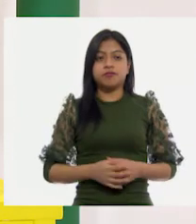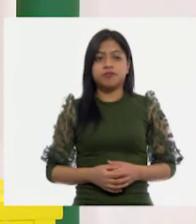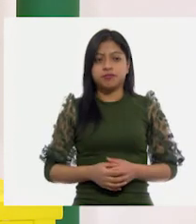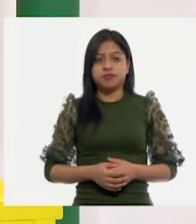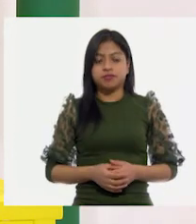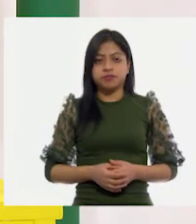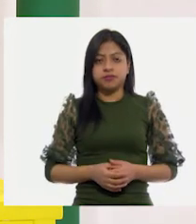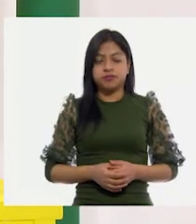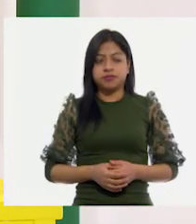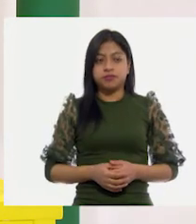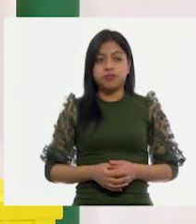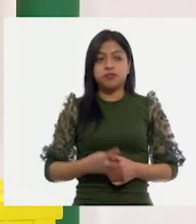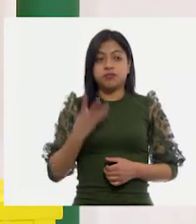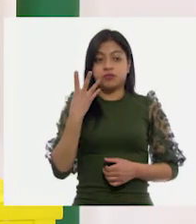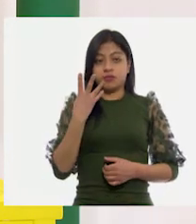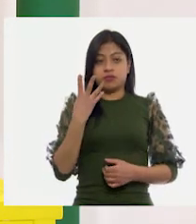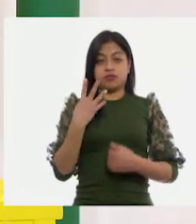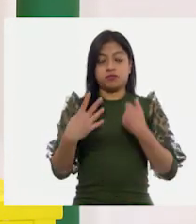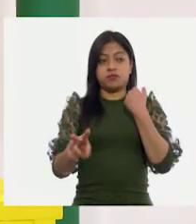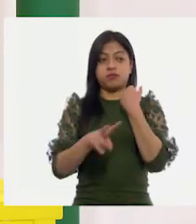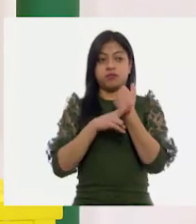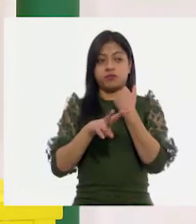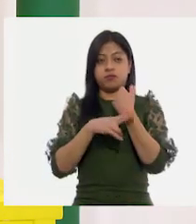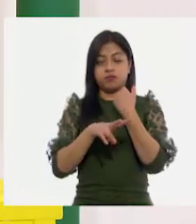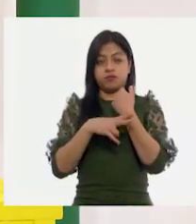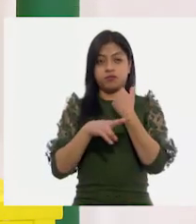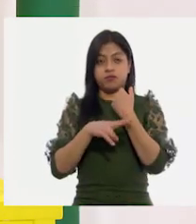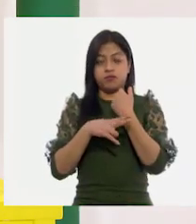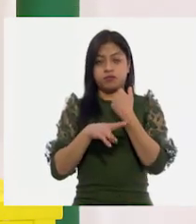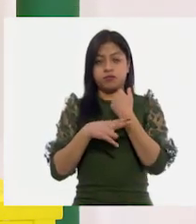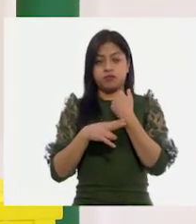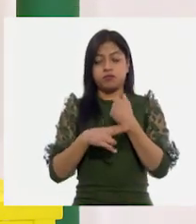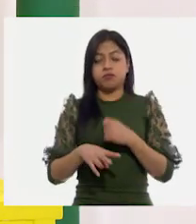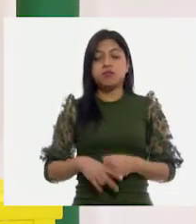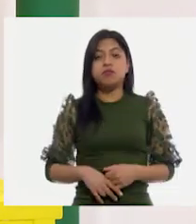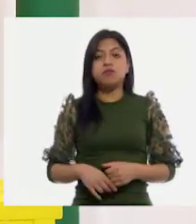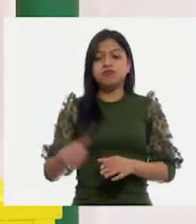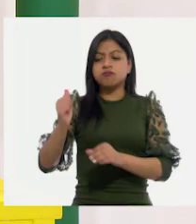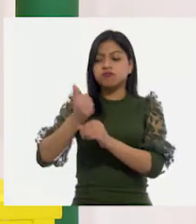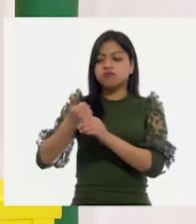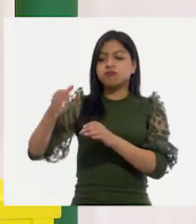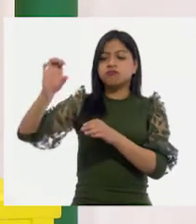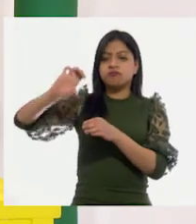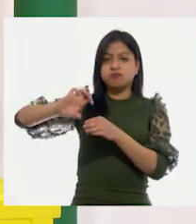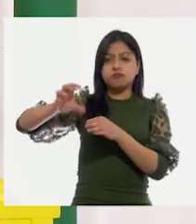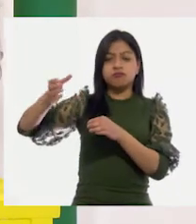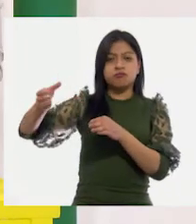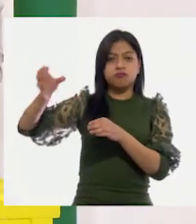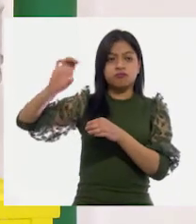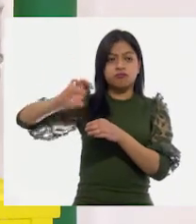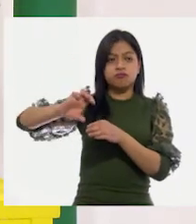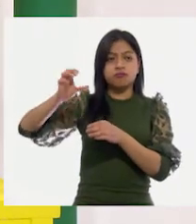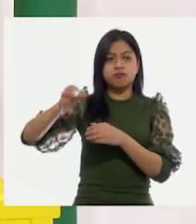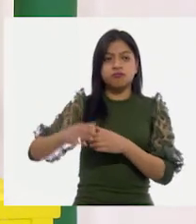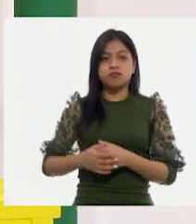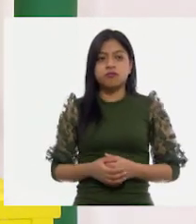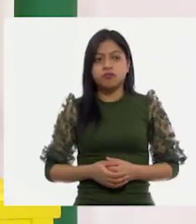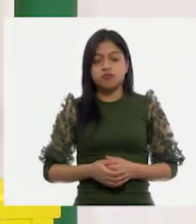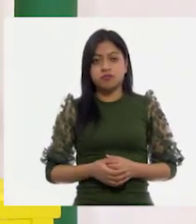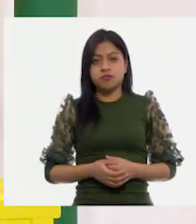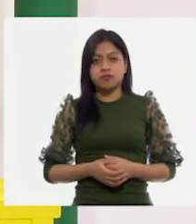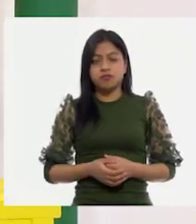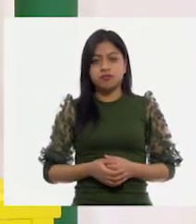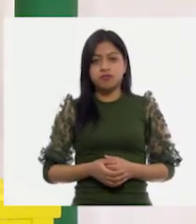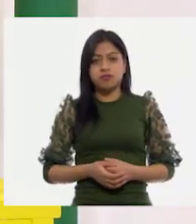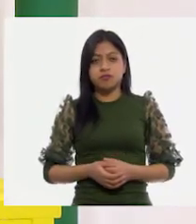ver si con cuatro vasos se llena la botella. ¿Qué te parece si lo haces? Vamos a poner aquí el